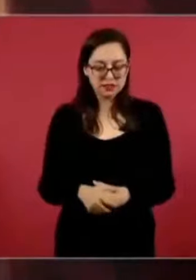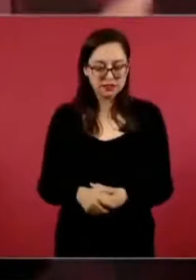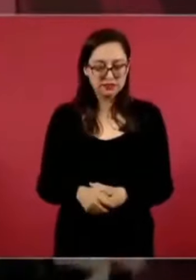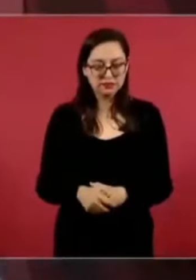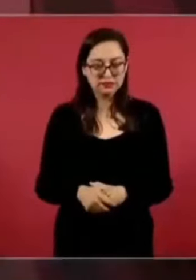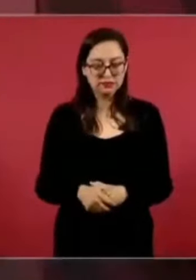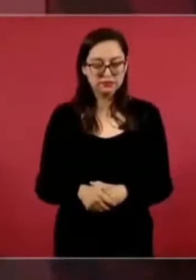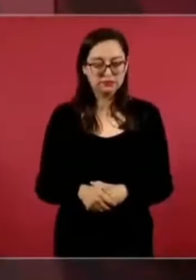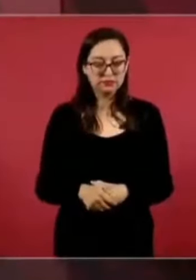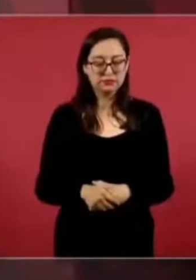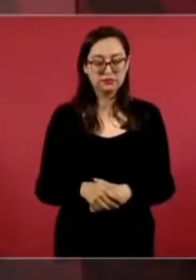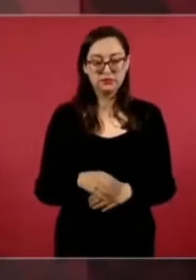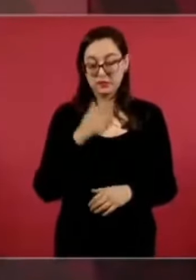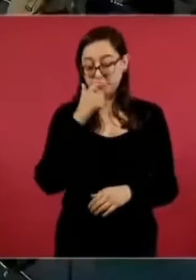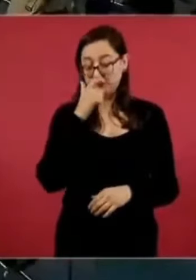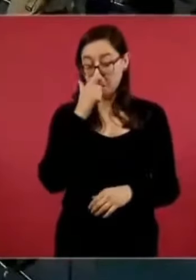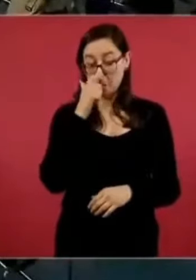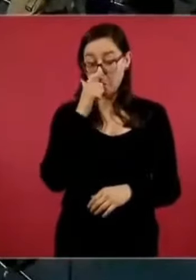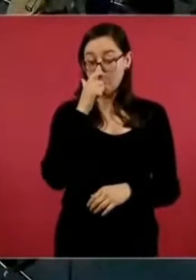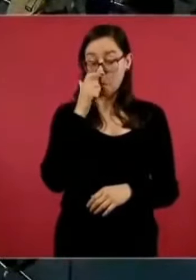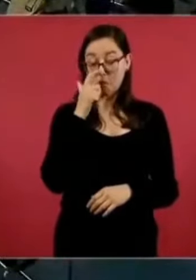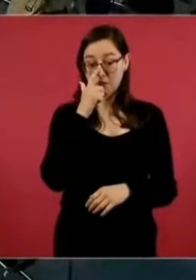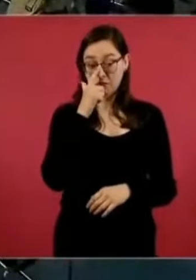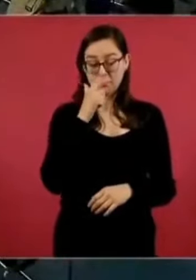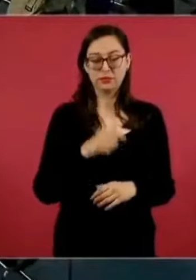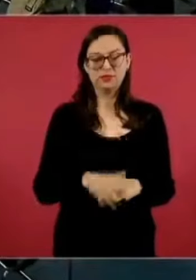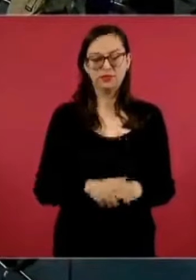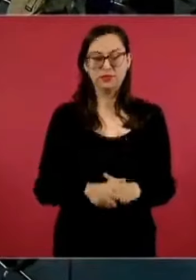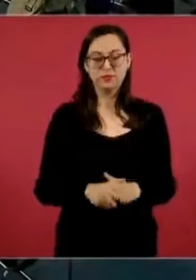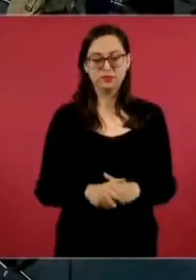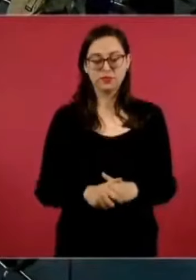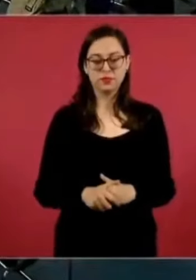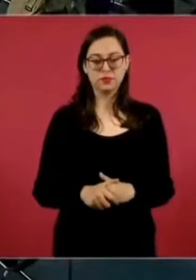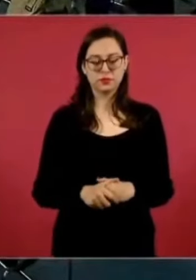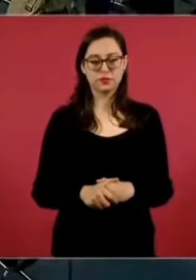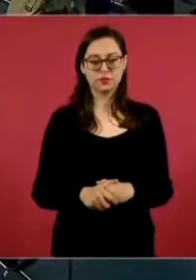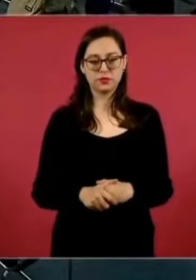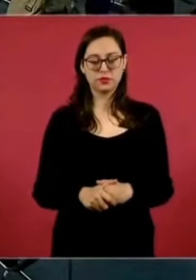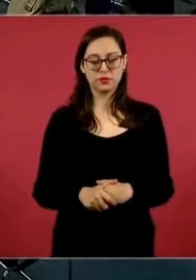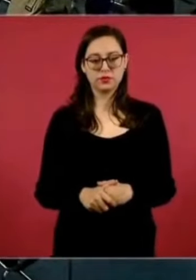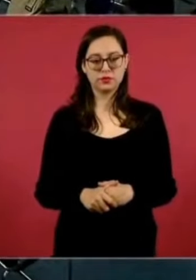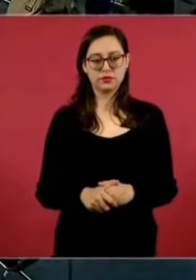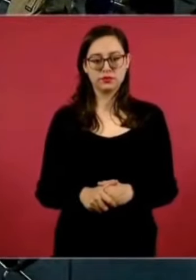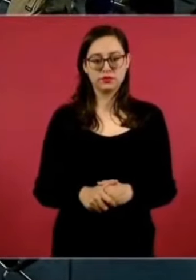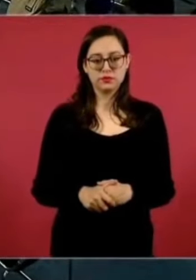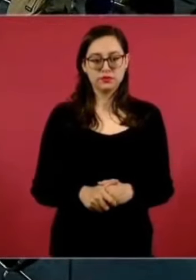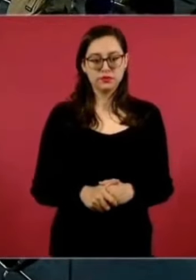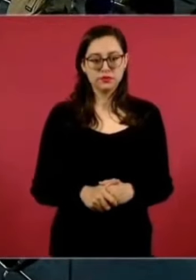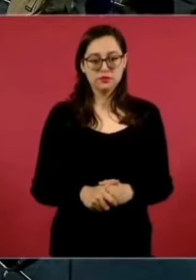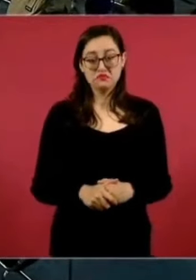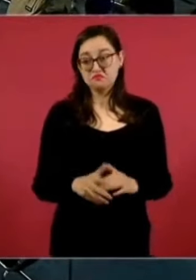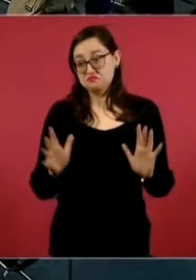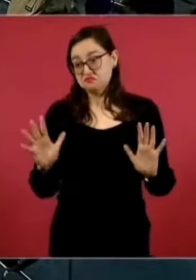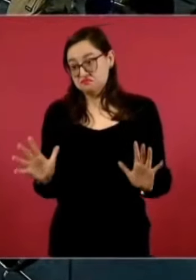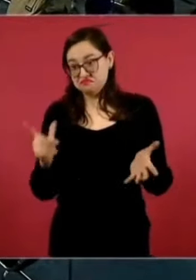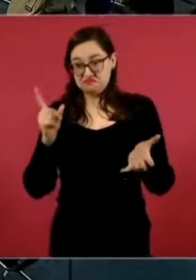y con ciertas sesiones